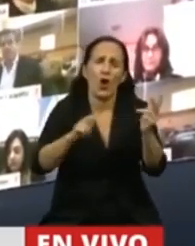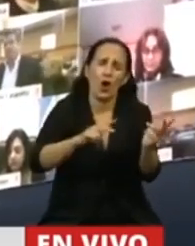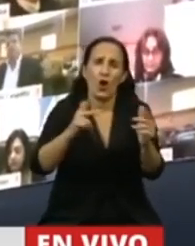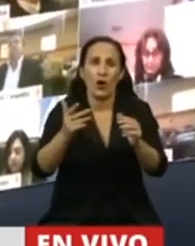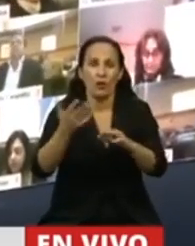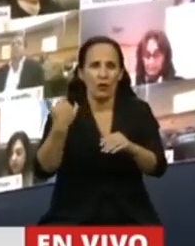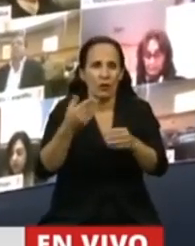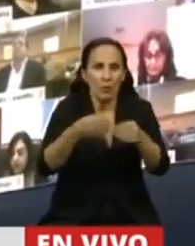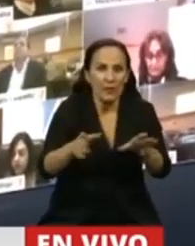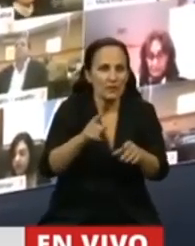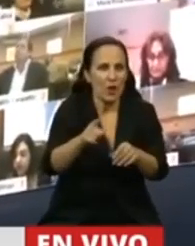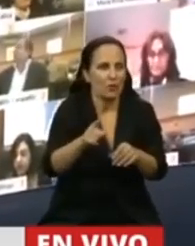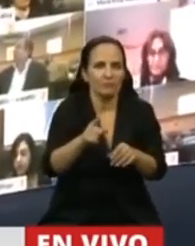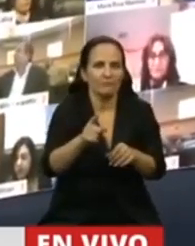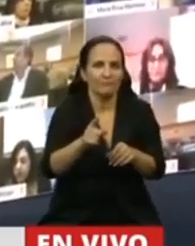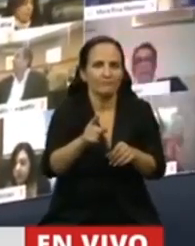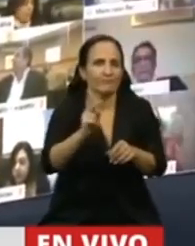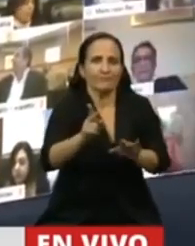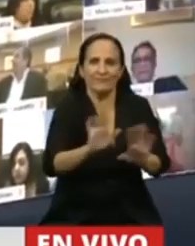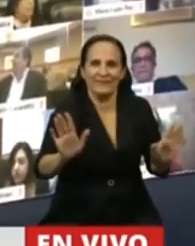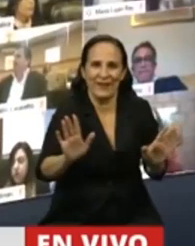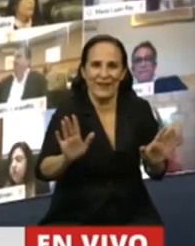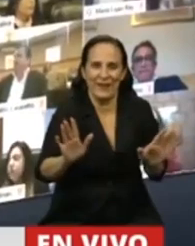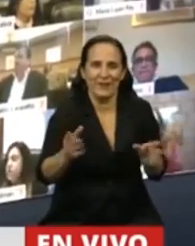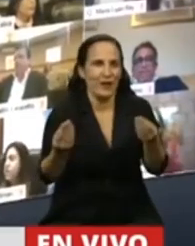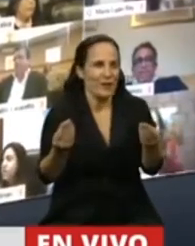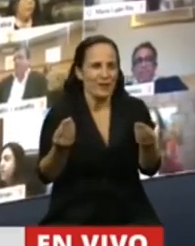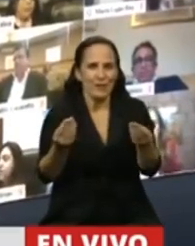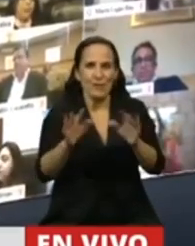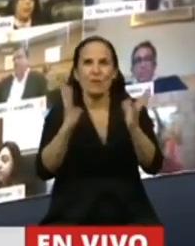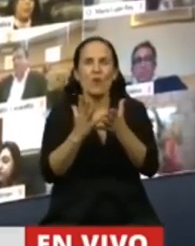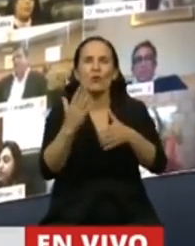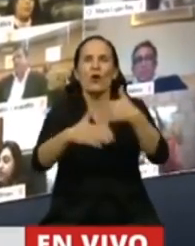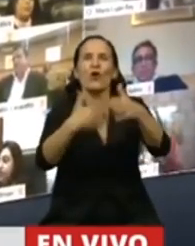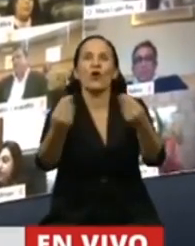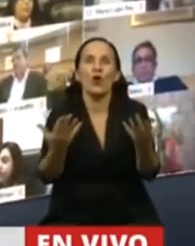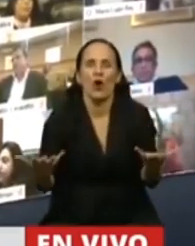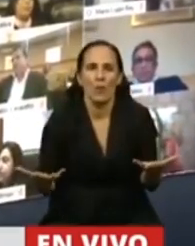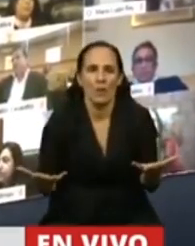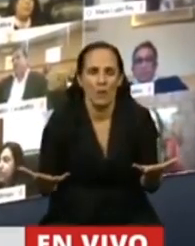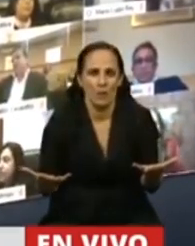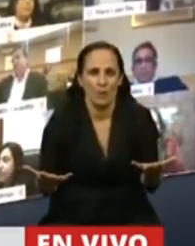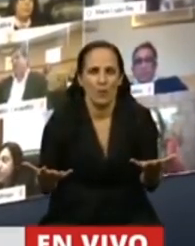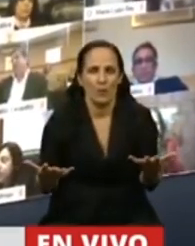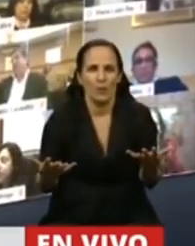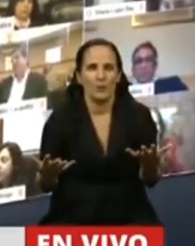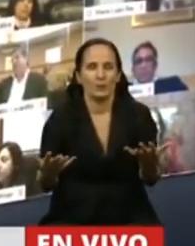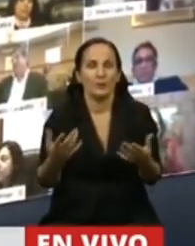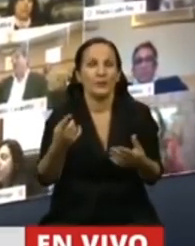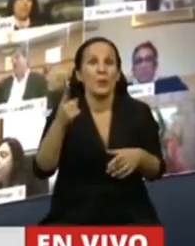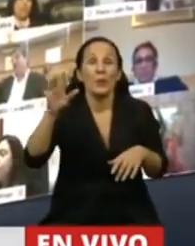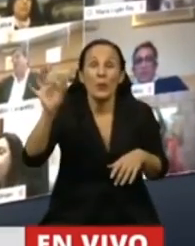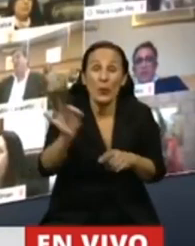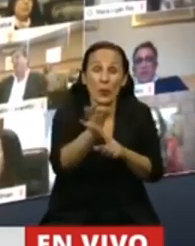principio no se podía. Es decir, ¿Frente a qué mundo? Y sin embargo, un virus